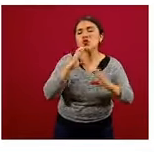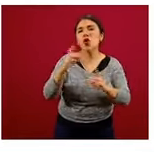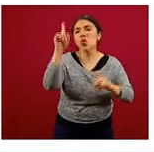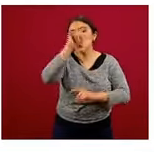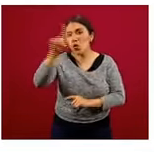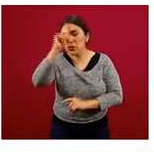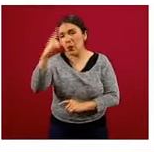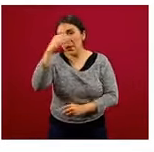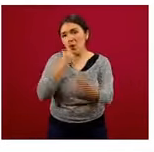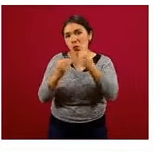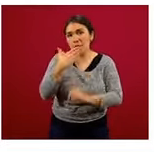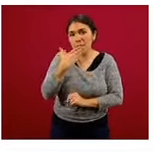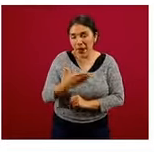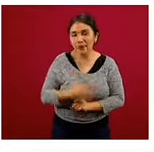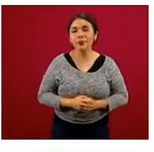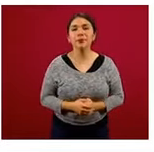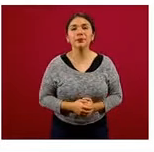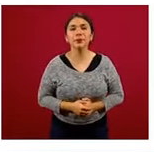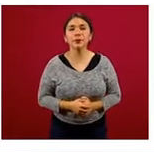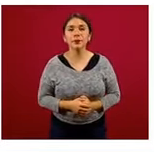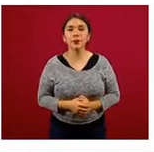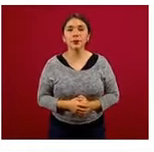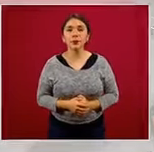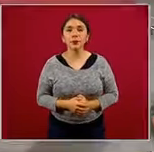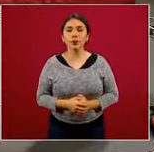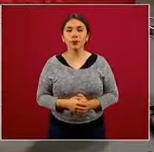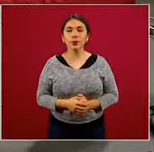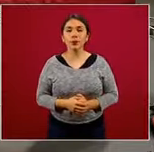alimentaria. La siguiente, por favor.